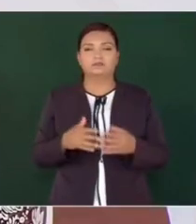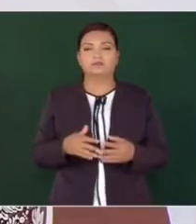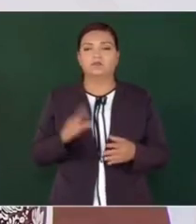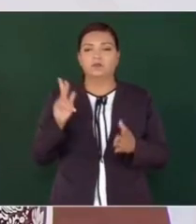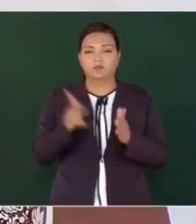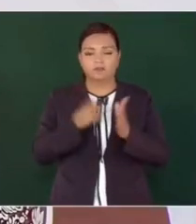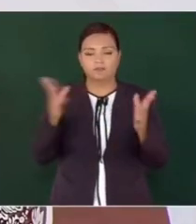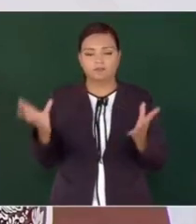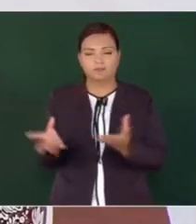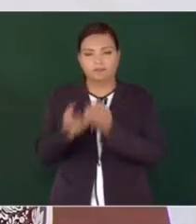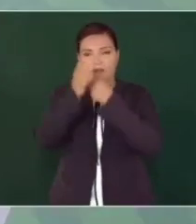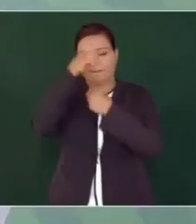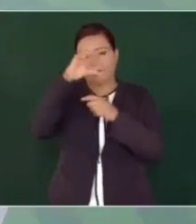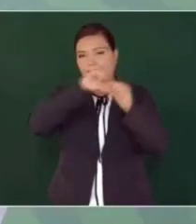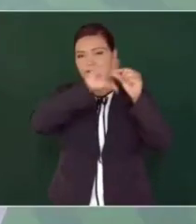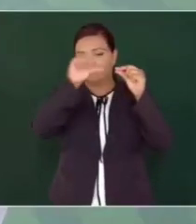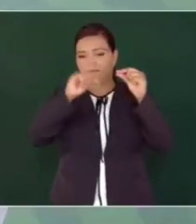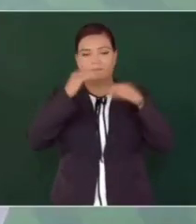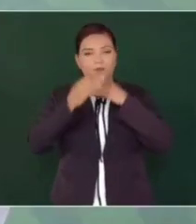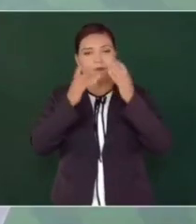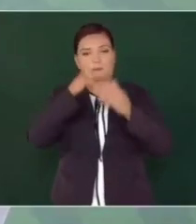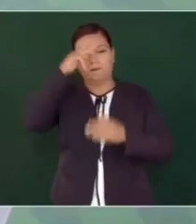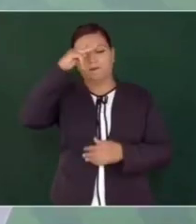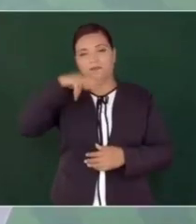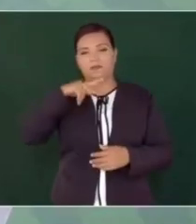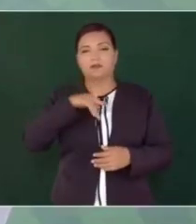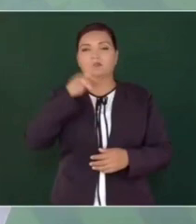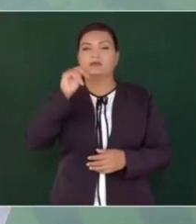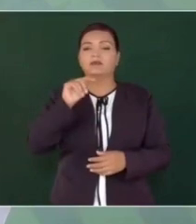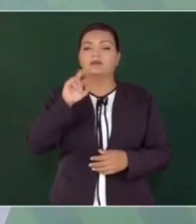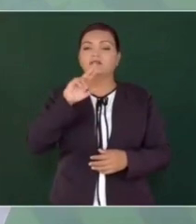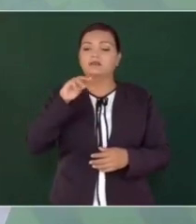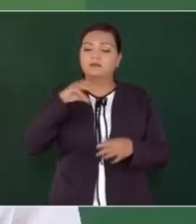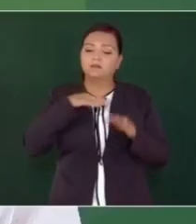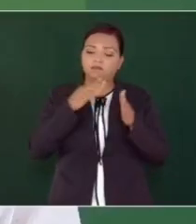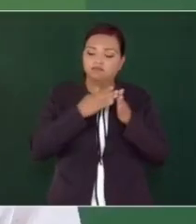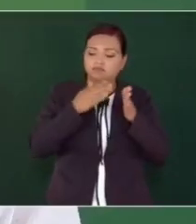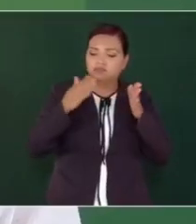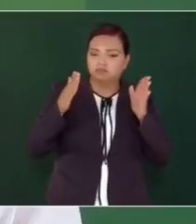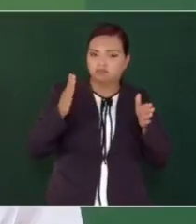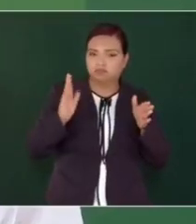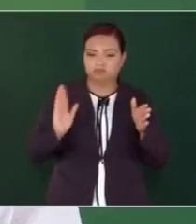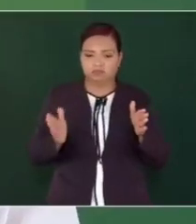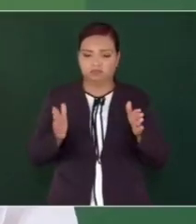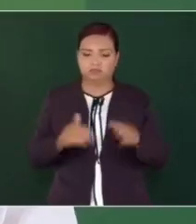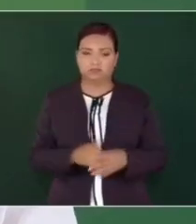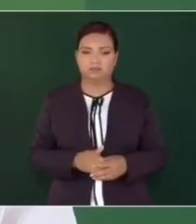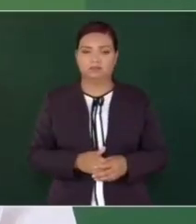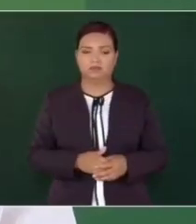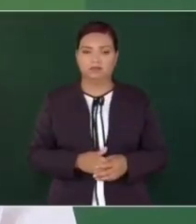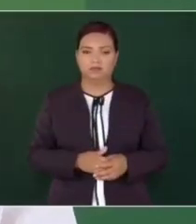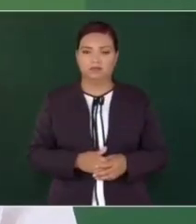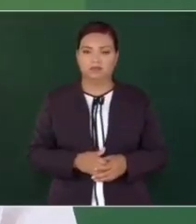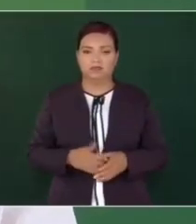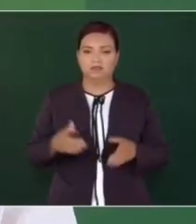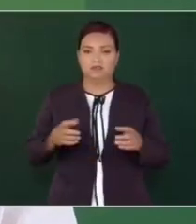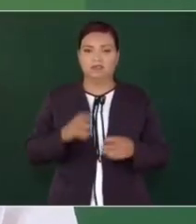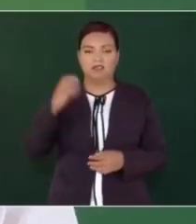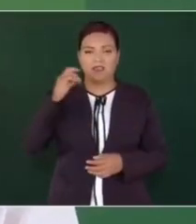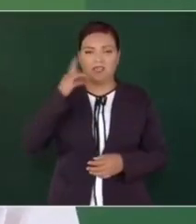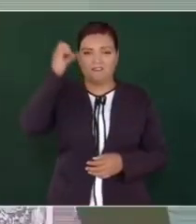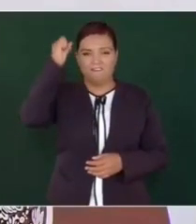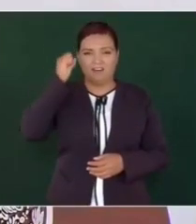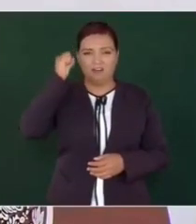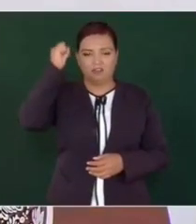recuperar para la Nación un tramo de la vía del ferrocarril